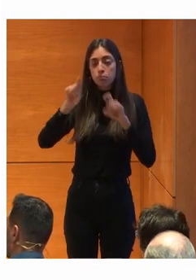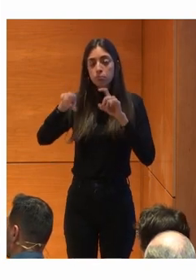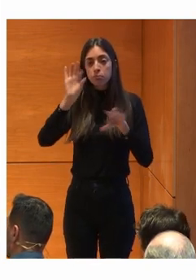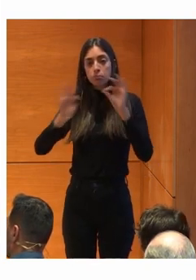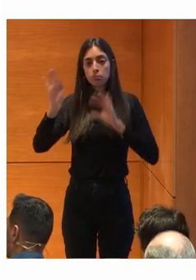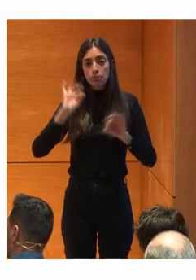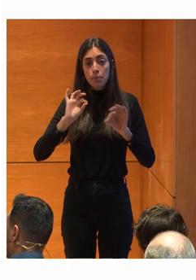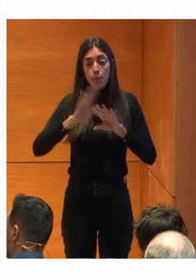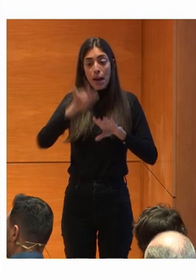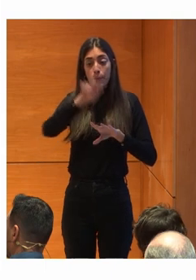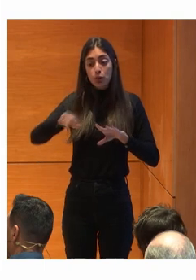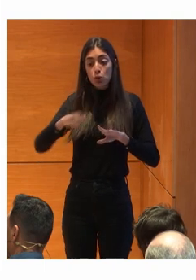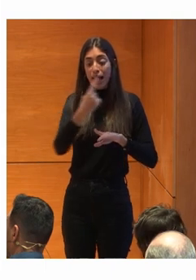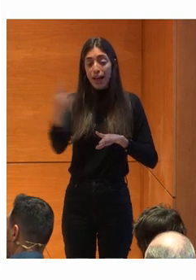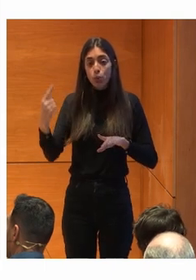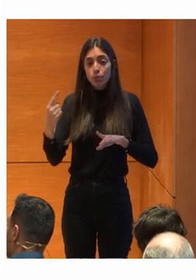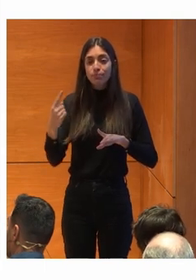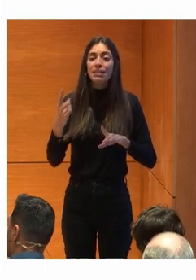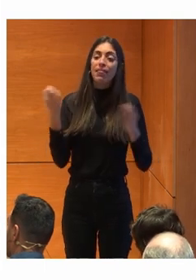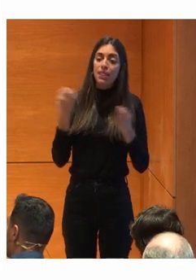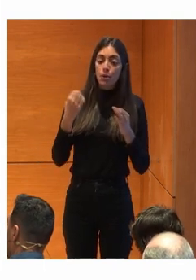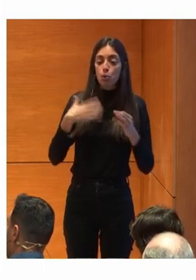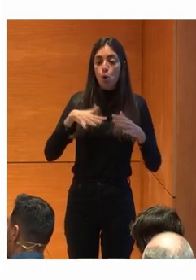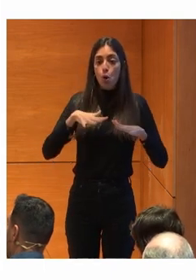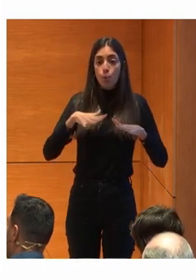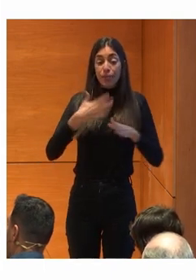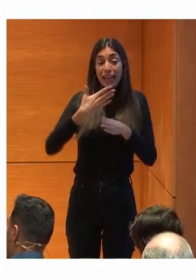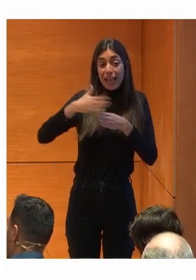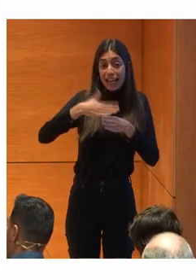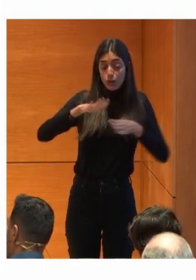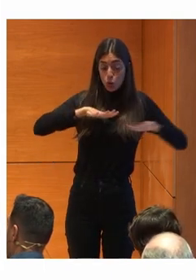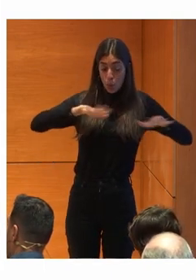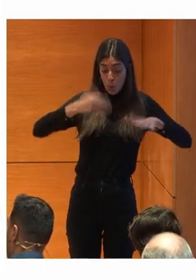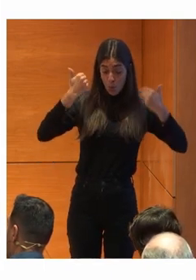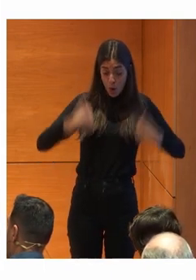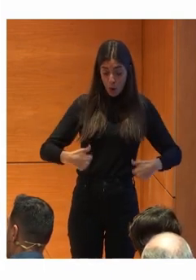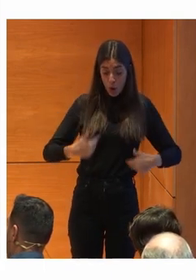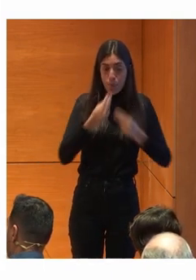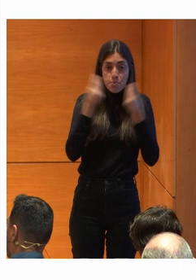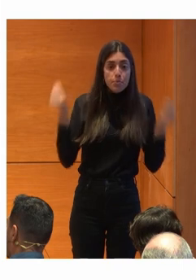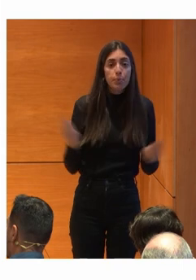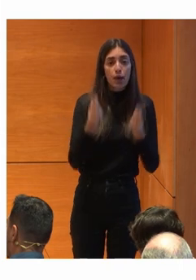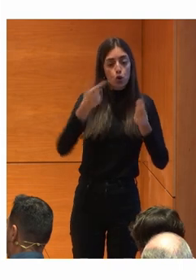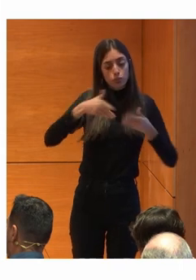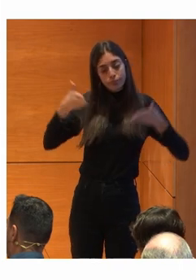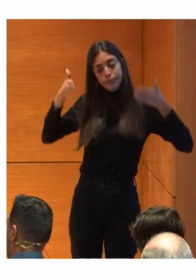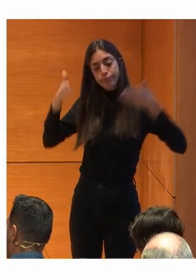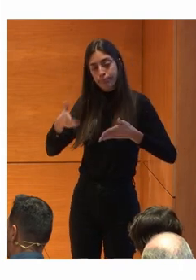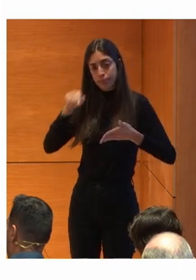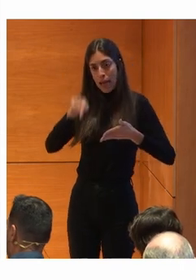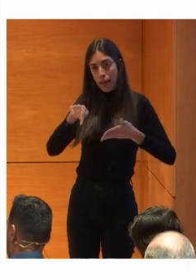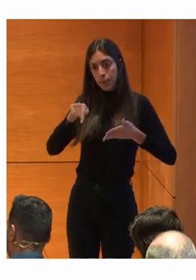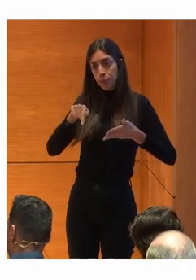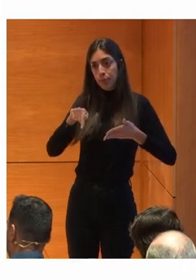las personas Atendiendo al movimiento Motor Al resto motor Mejor conservado Entonces sí que es cierto Que centrándonos En la